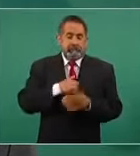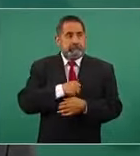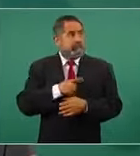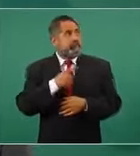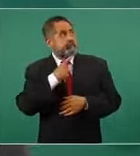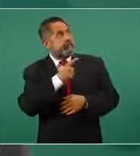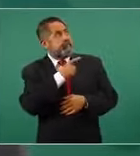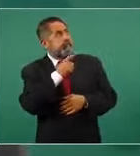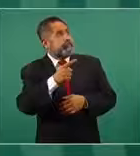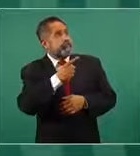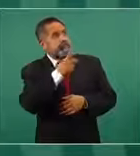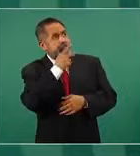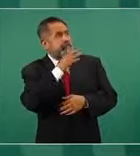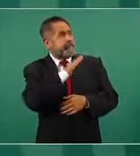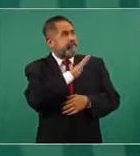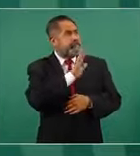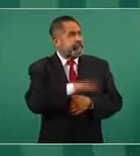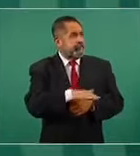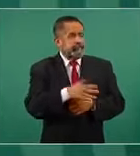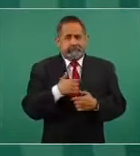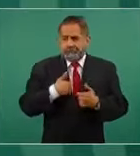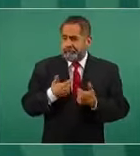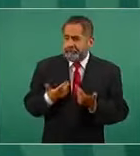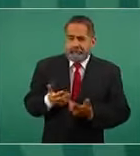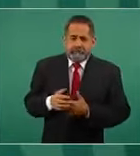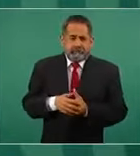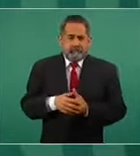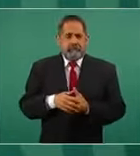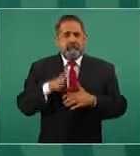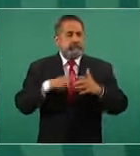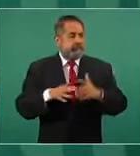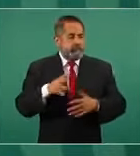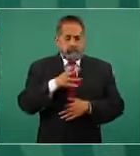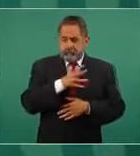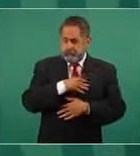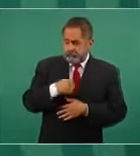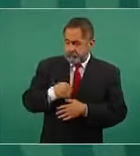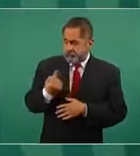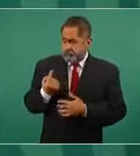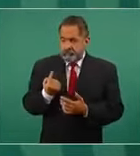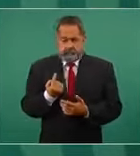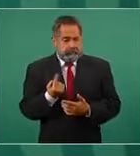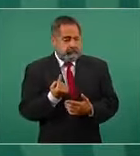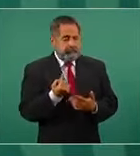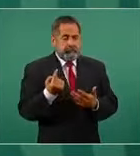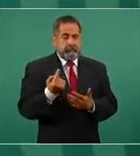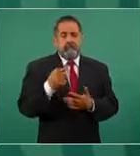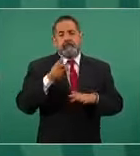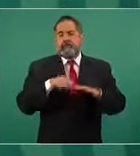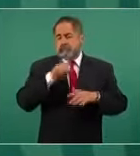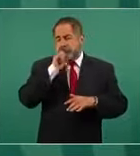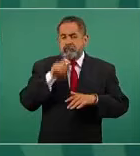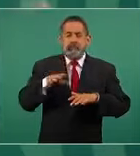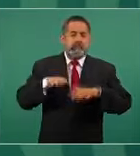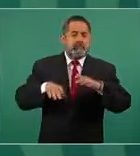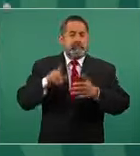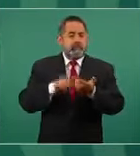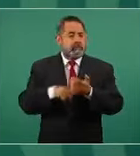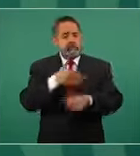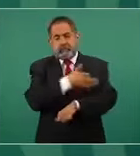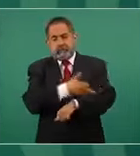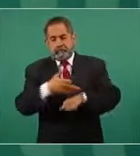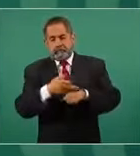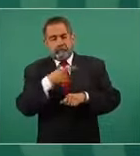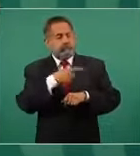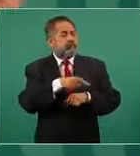de vidas en sus familiares directos, a veces por la orfandad, pero también en situaciones en donde familiares